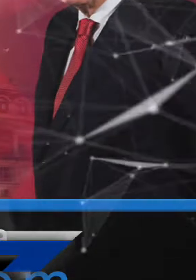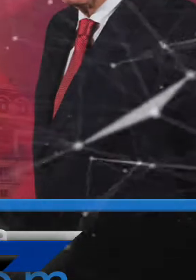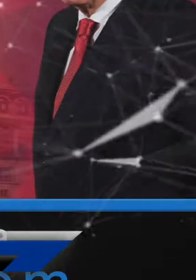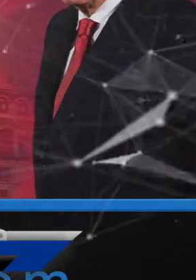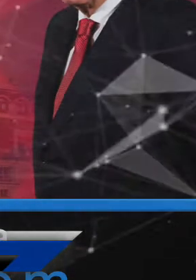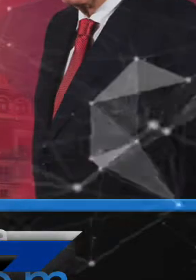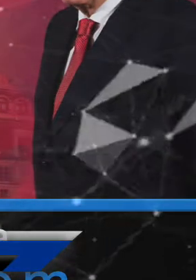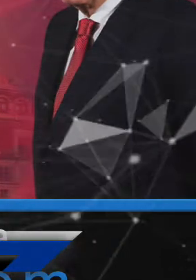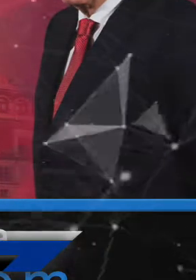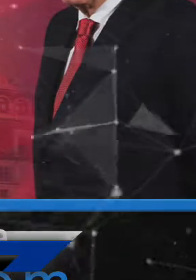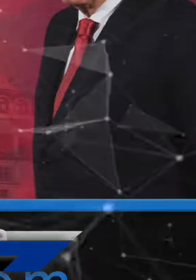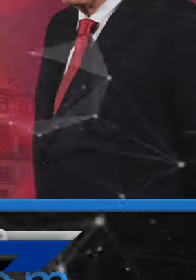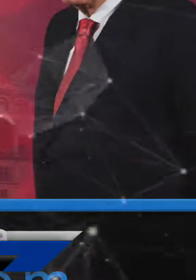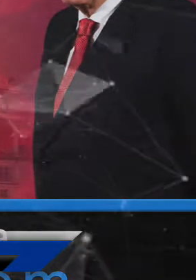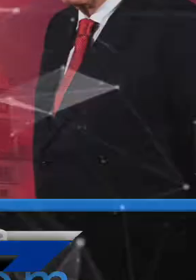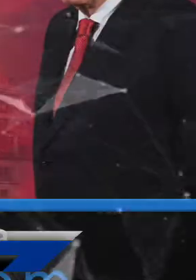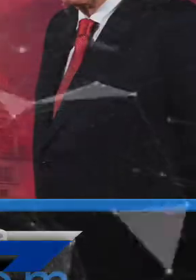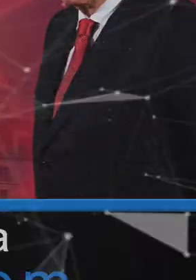Gracias. Gracias.